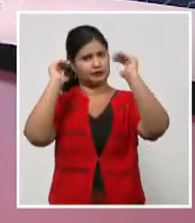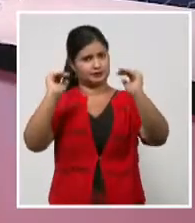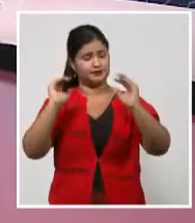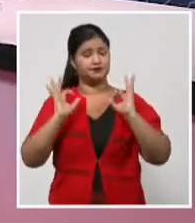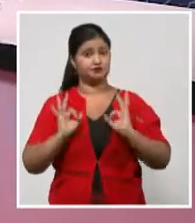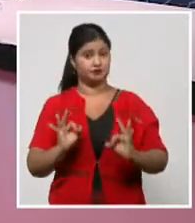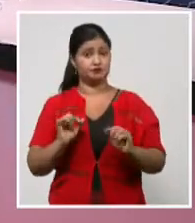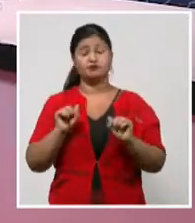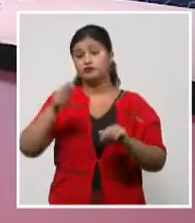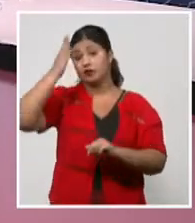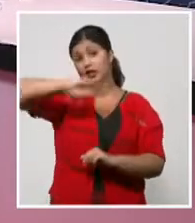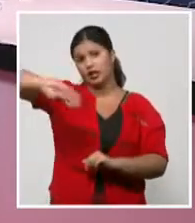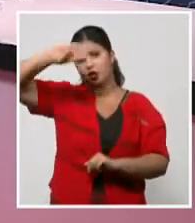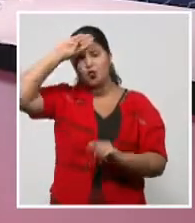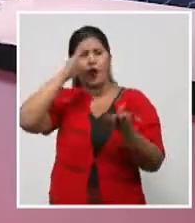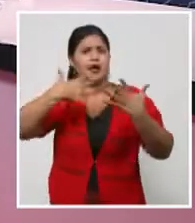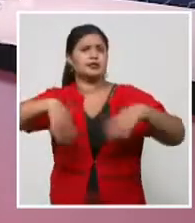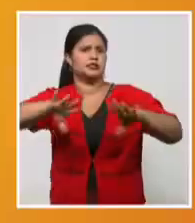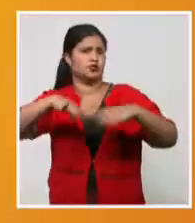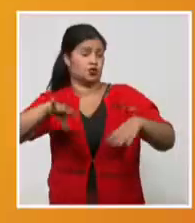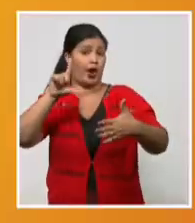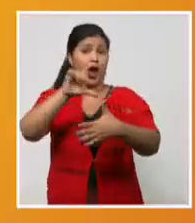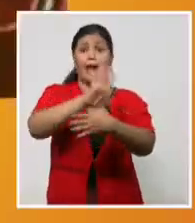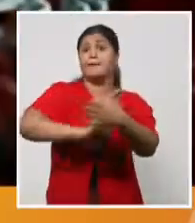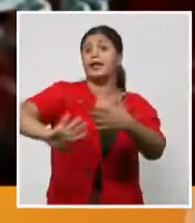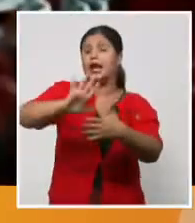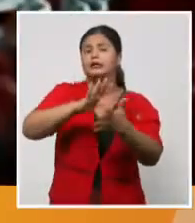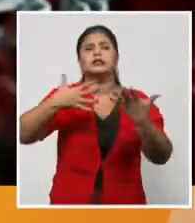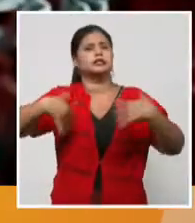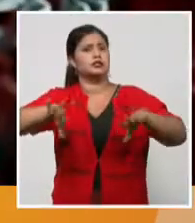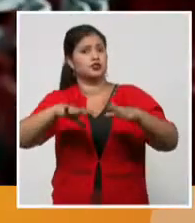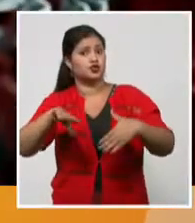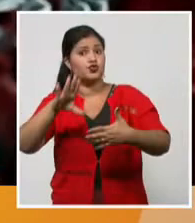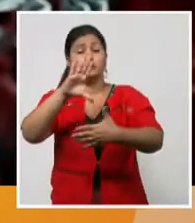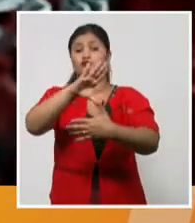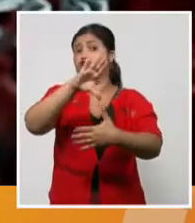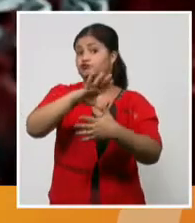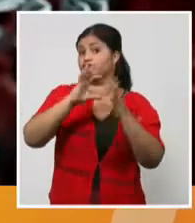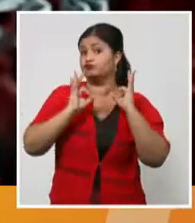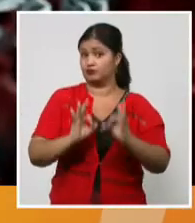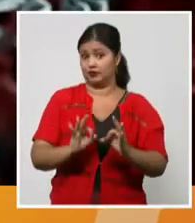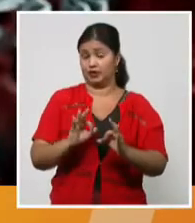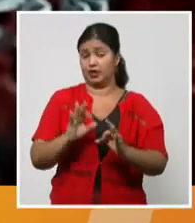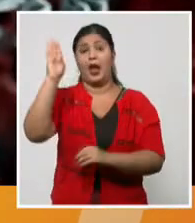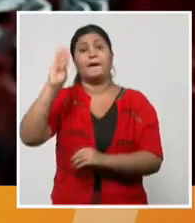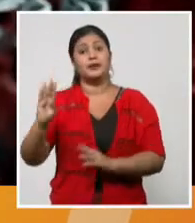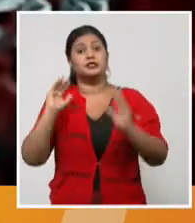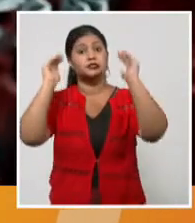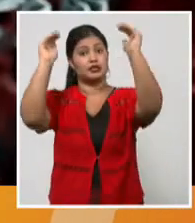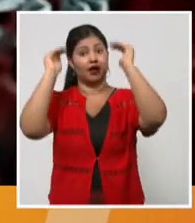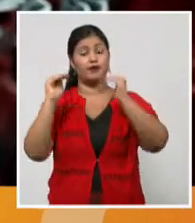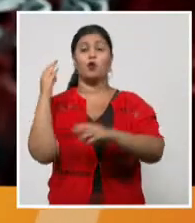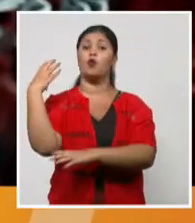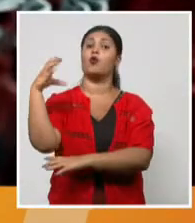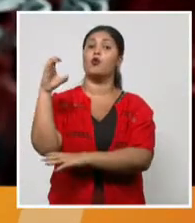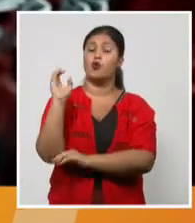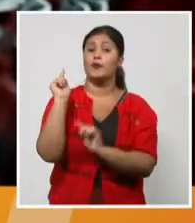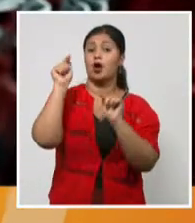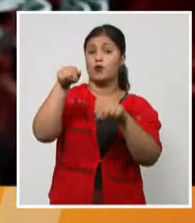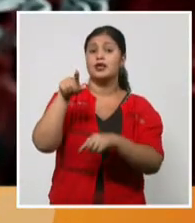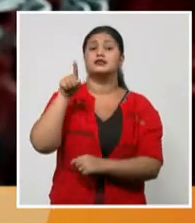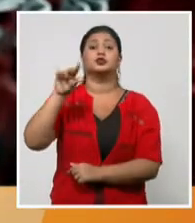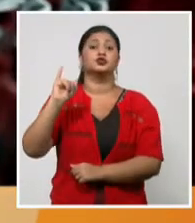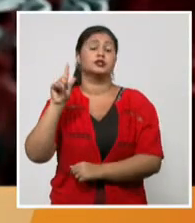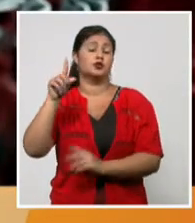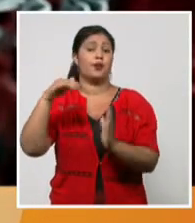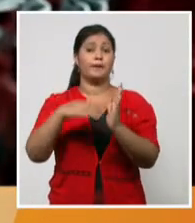activos aquí en nuestra región, en América Latina. Además de Brasil, como ya vimos, pues Colombia registra esta jornada 161